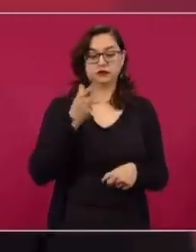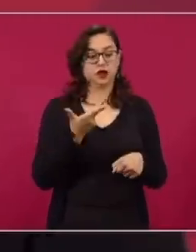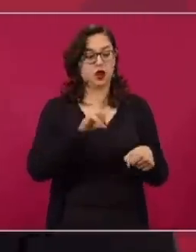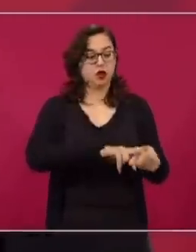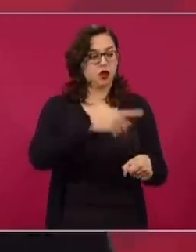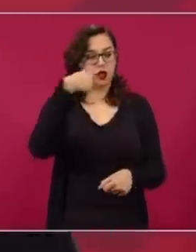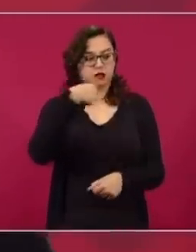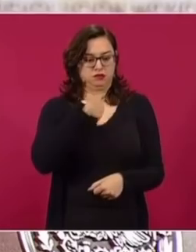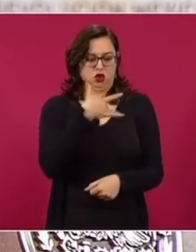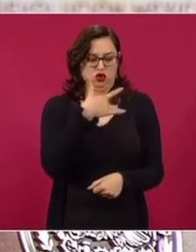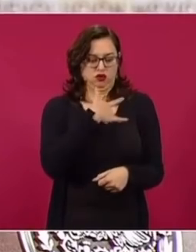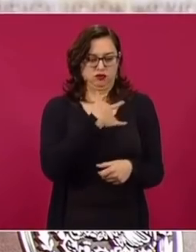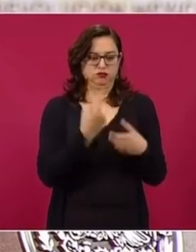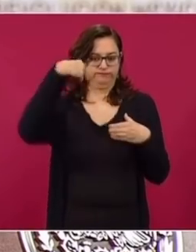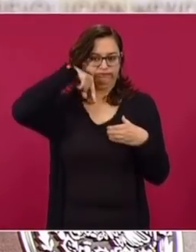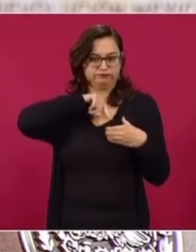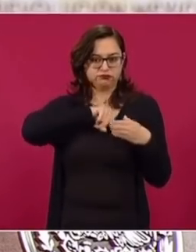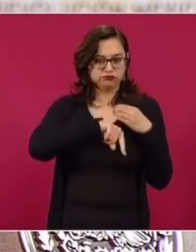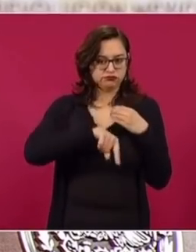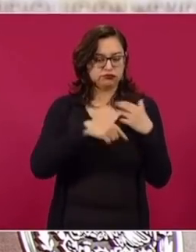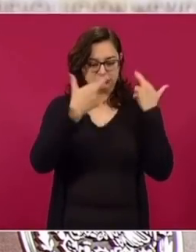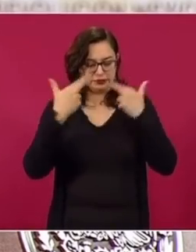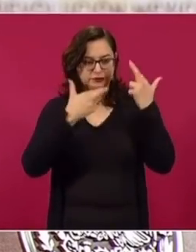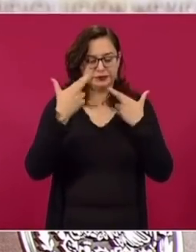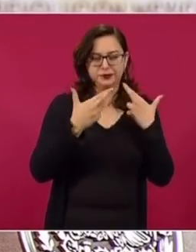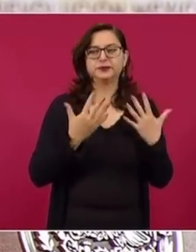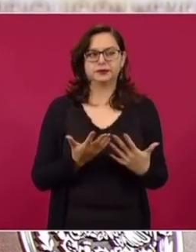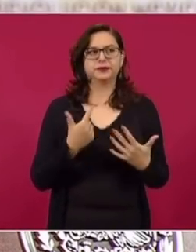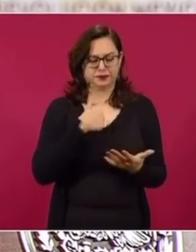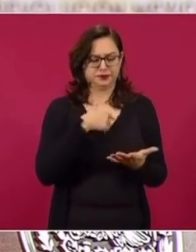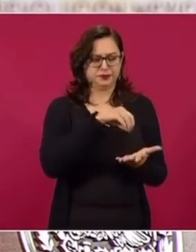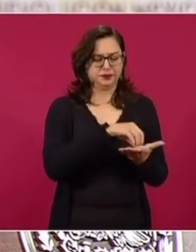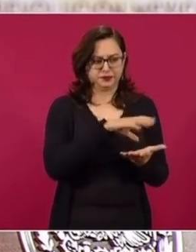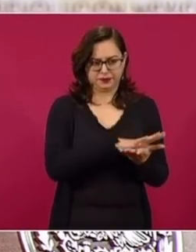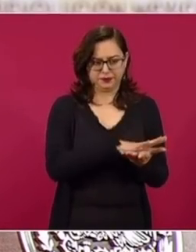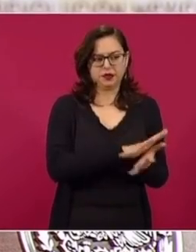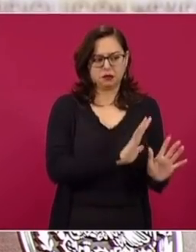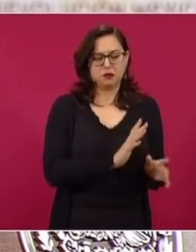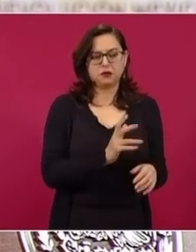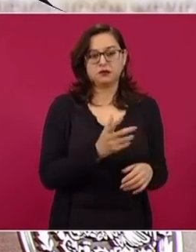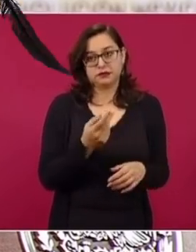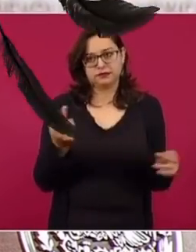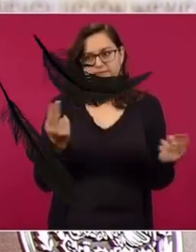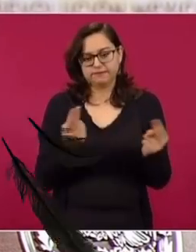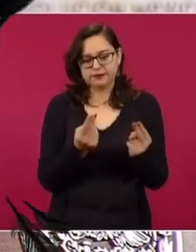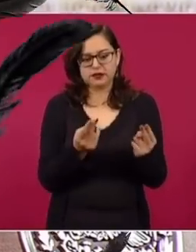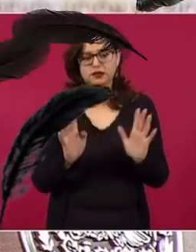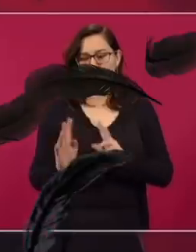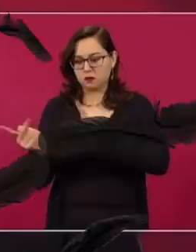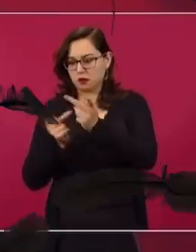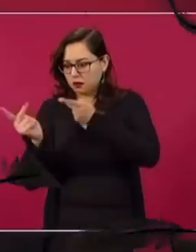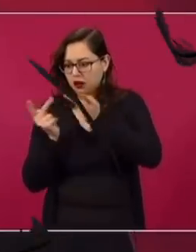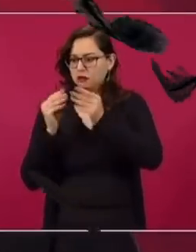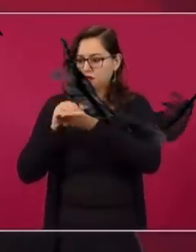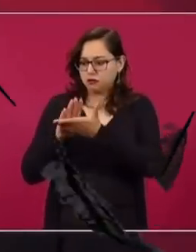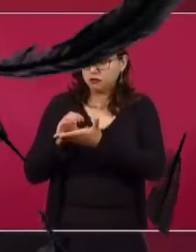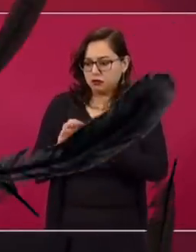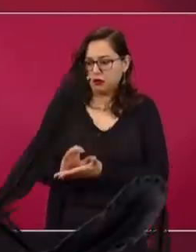y tengo desde hace algún tiempo un testamento y ya siendo presidente